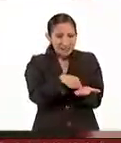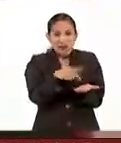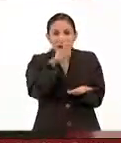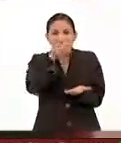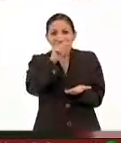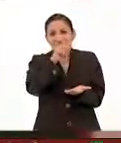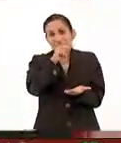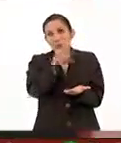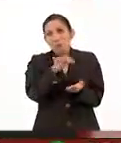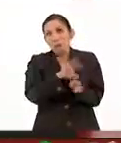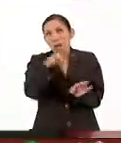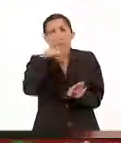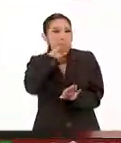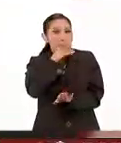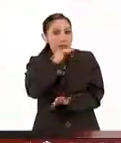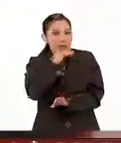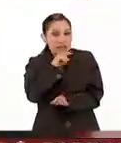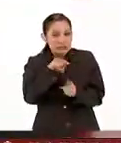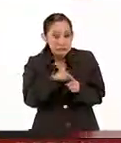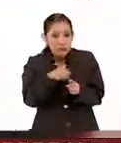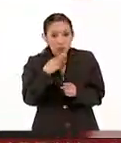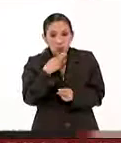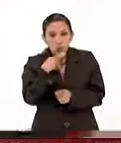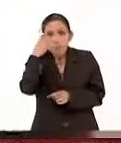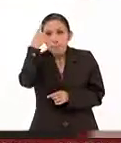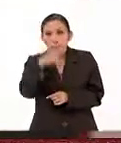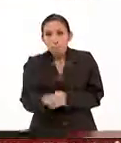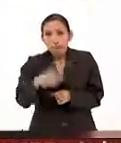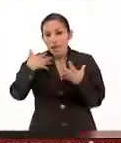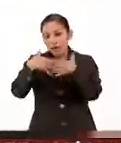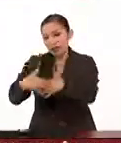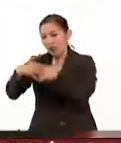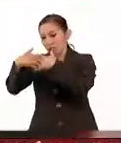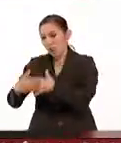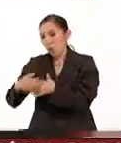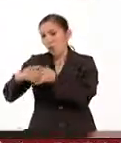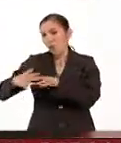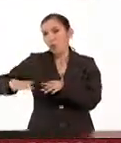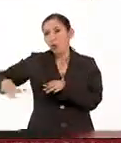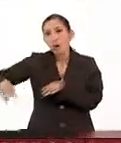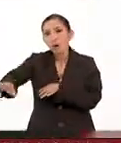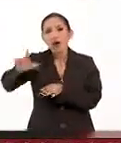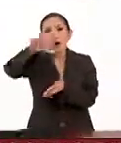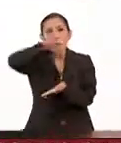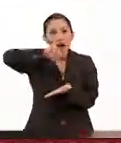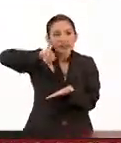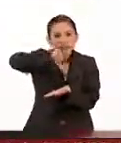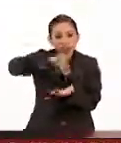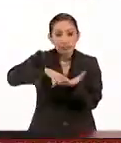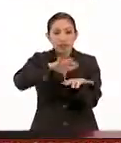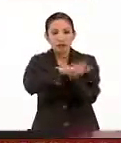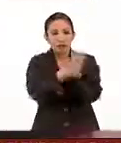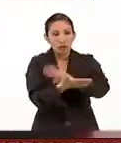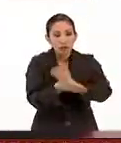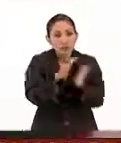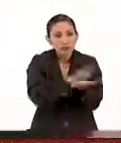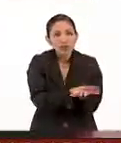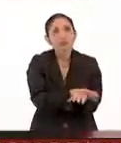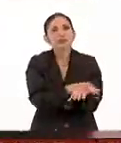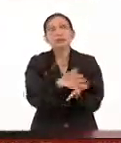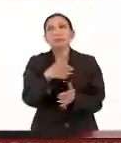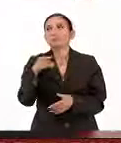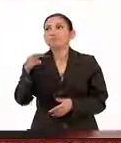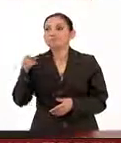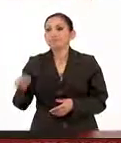ejemplo pudiera ser un maíz, que lo estás utilizando en la industria de los aceites, de la tortilla, en la industria de